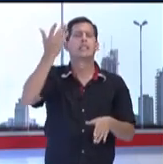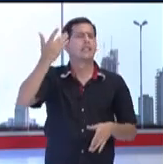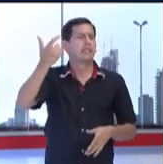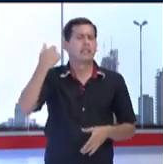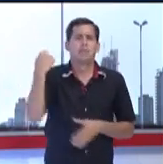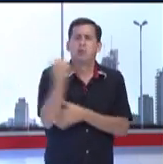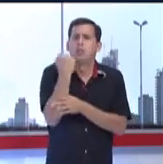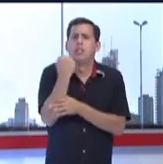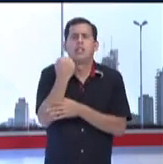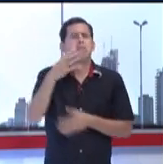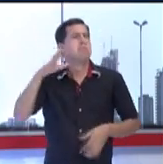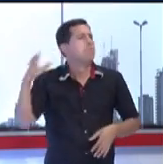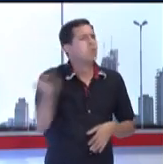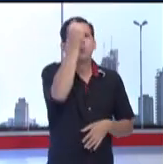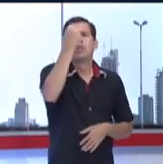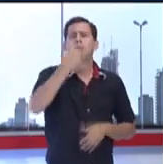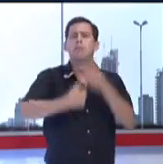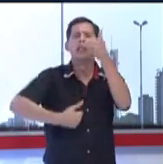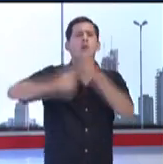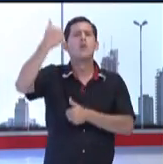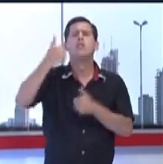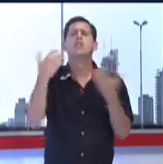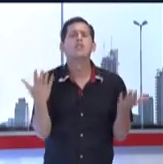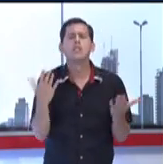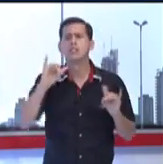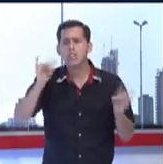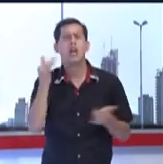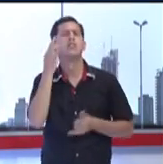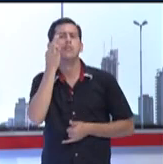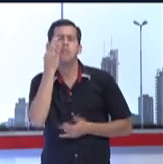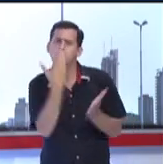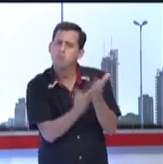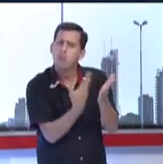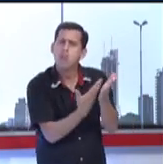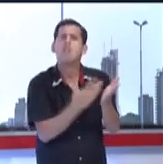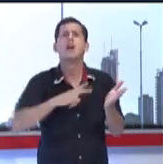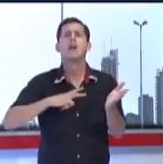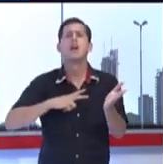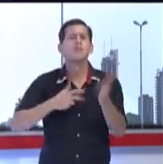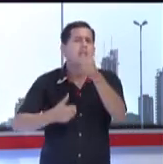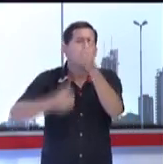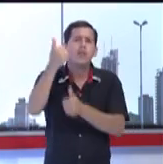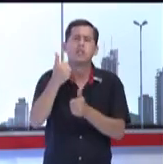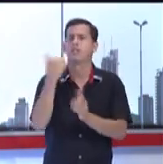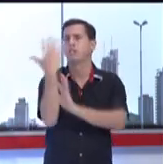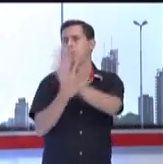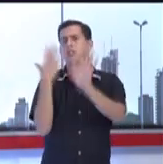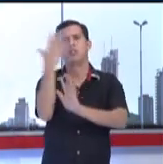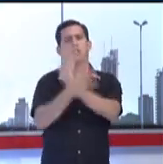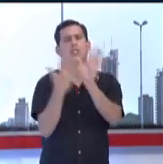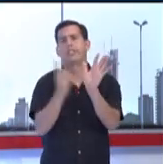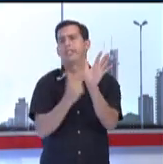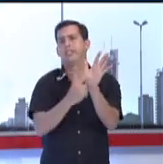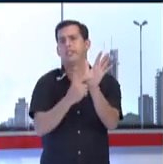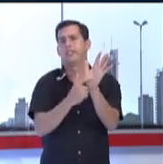el método más utilizado y el método comprobado, ¿verdad? Es la lengua de